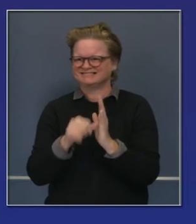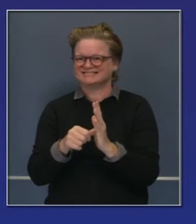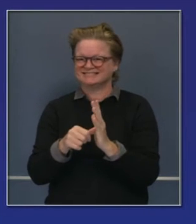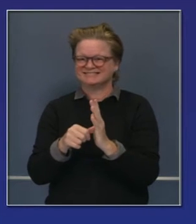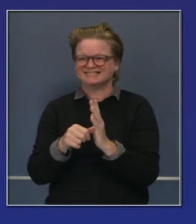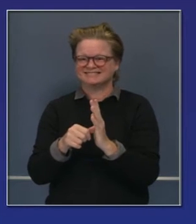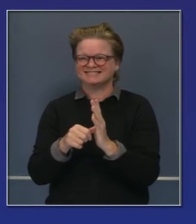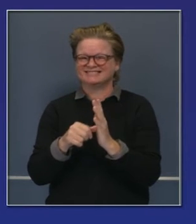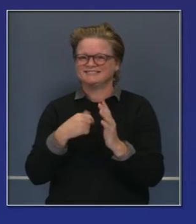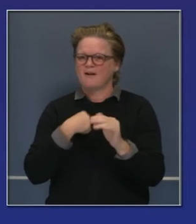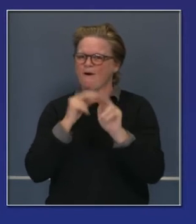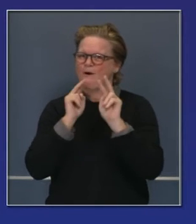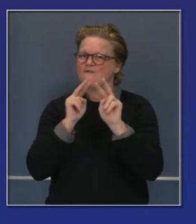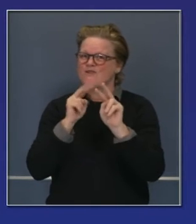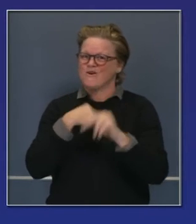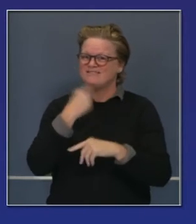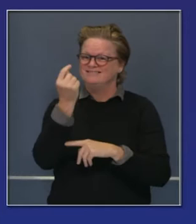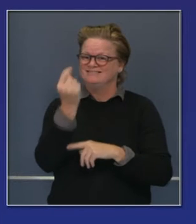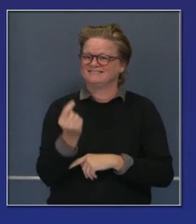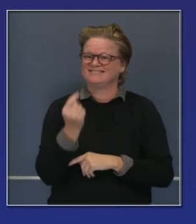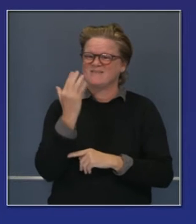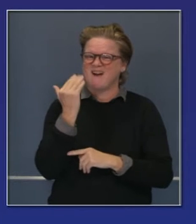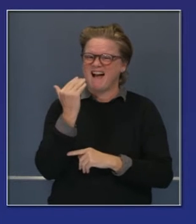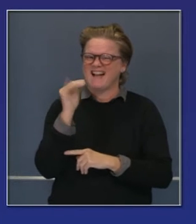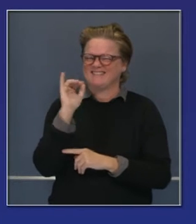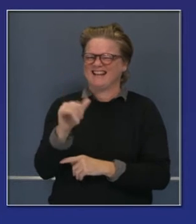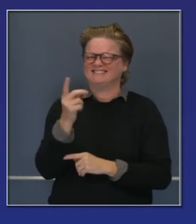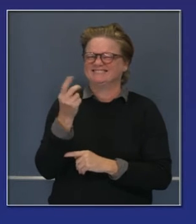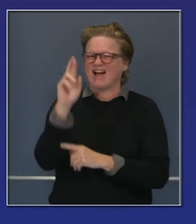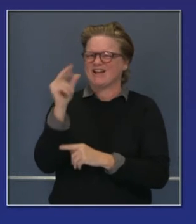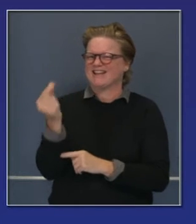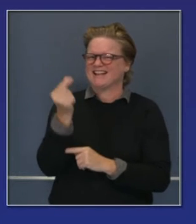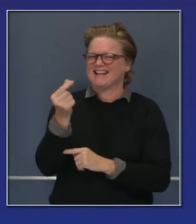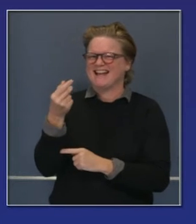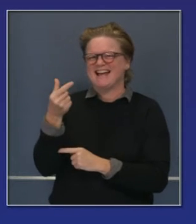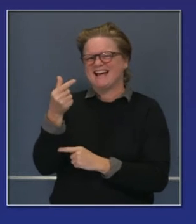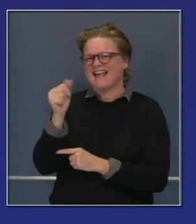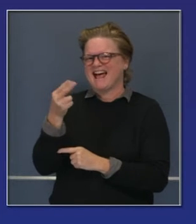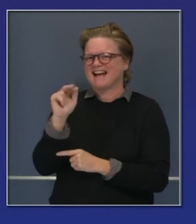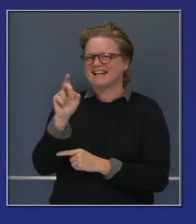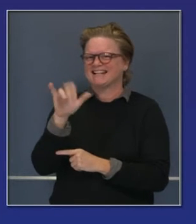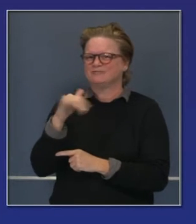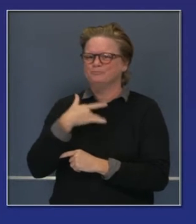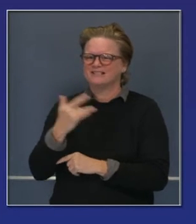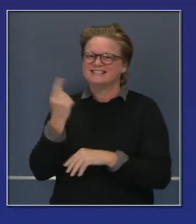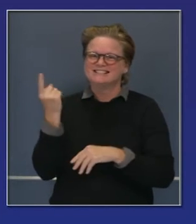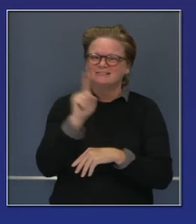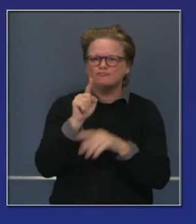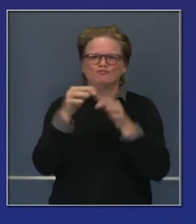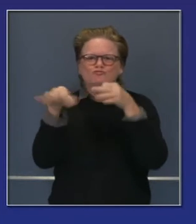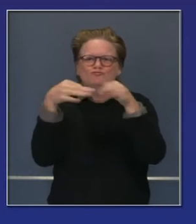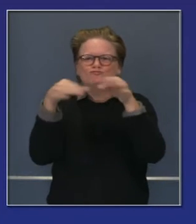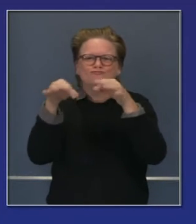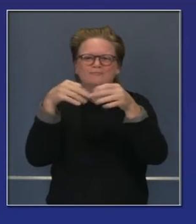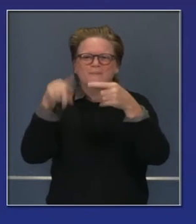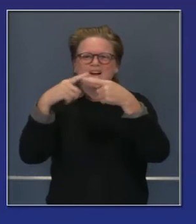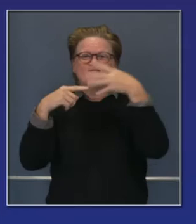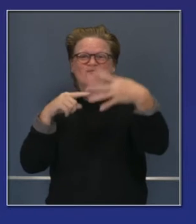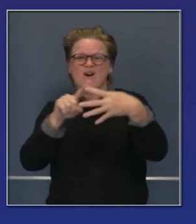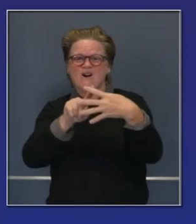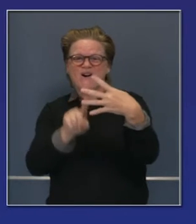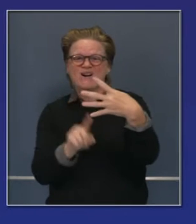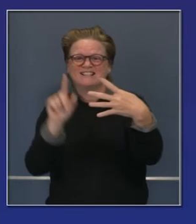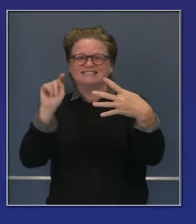los martes cuando el Dr. Ghali nos dé el informe de actualización sobre los niveles, hace algunas semanas se